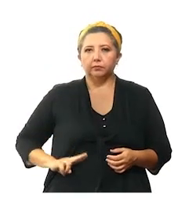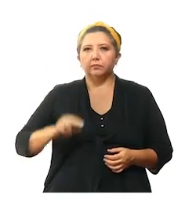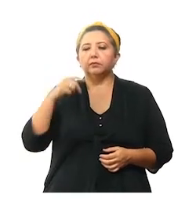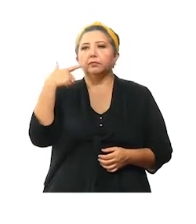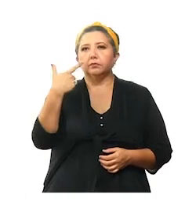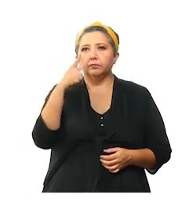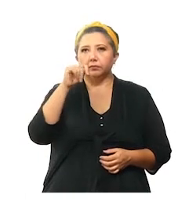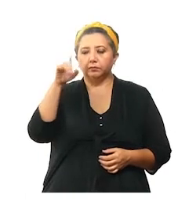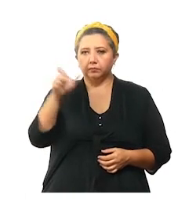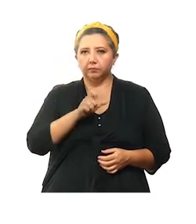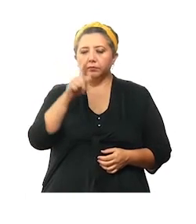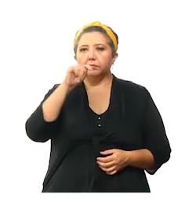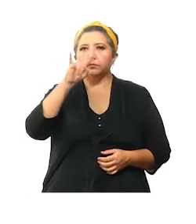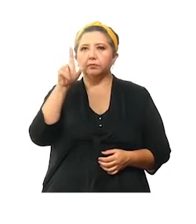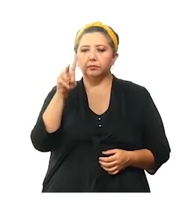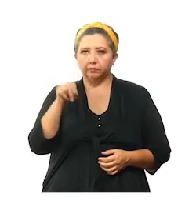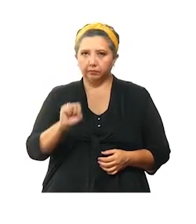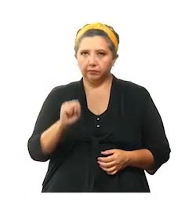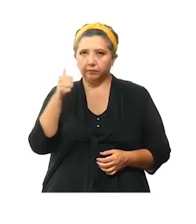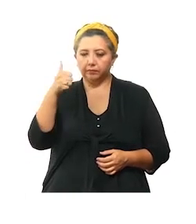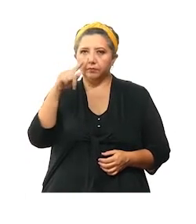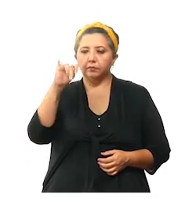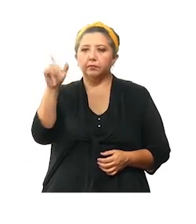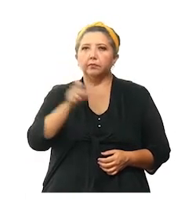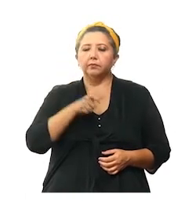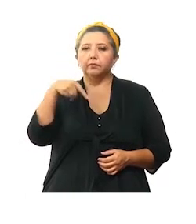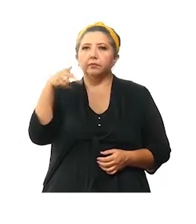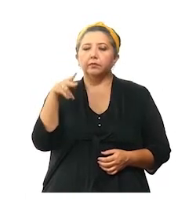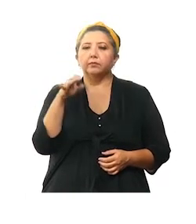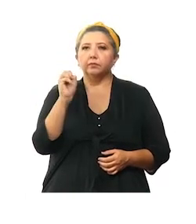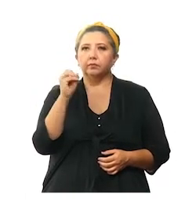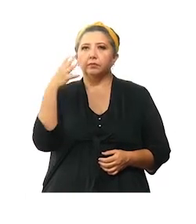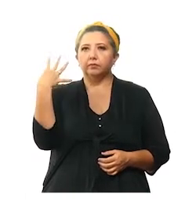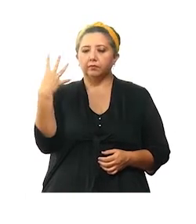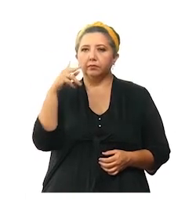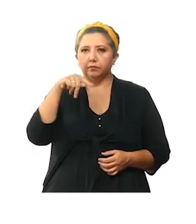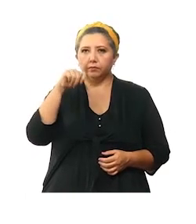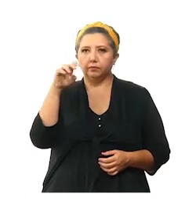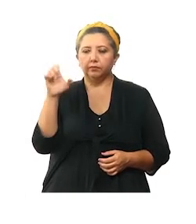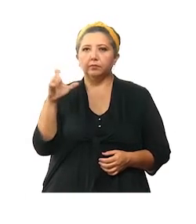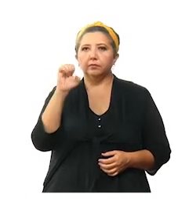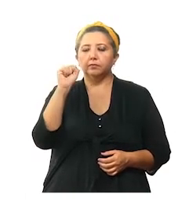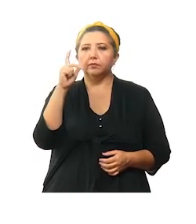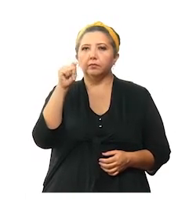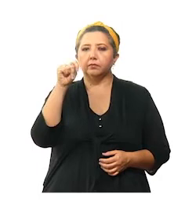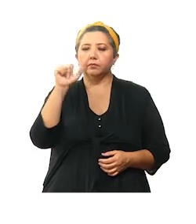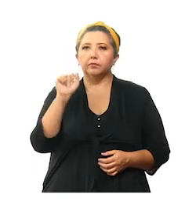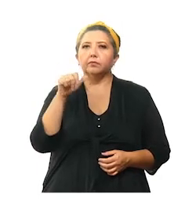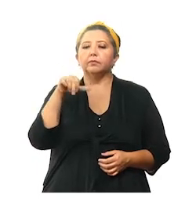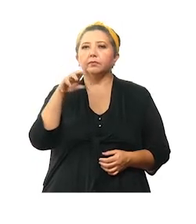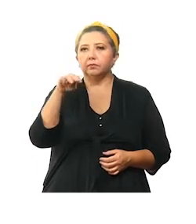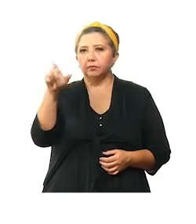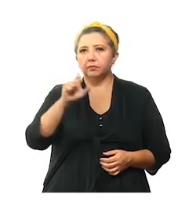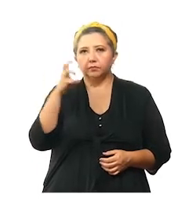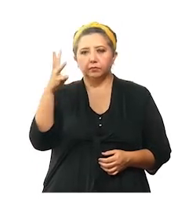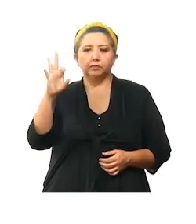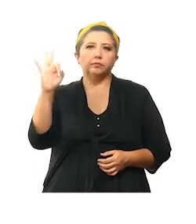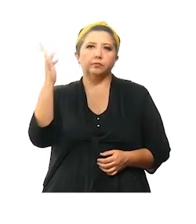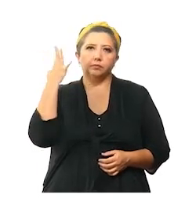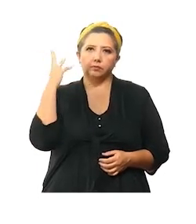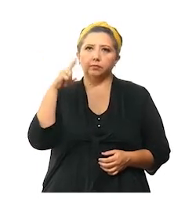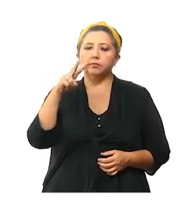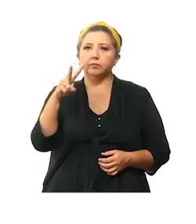7 en Tecach y en Ticimín, 6 en Tixcocó, 4 en Motul, 3 en Nacanqué, Espite y Mashcanú y 3 en Foráneos,